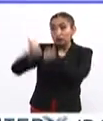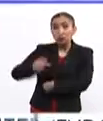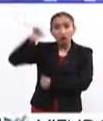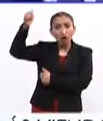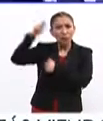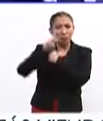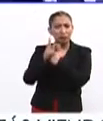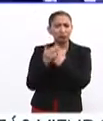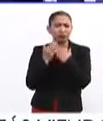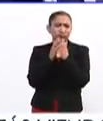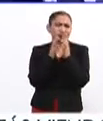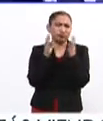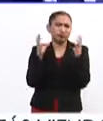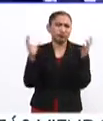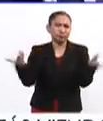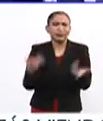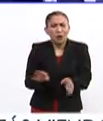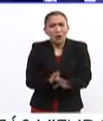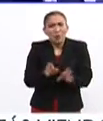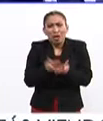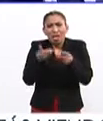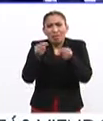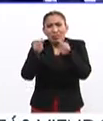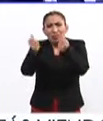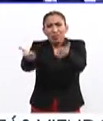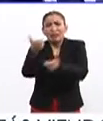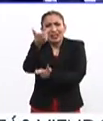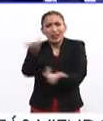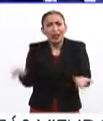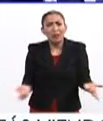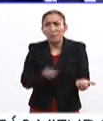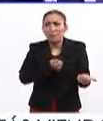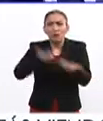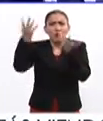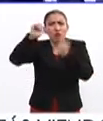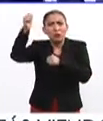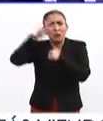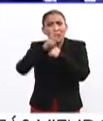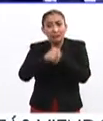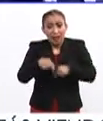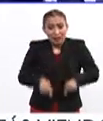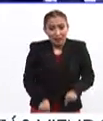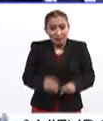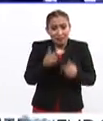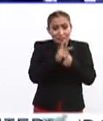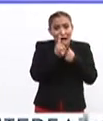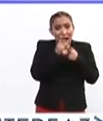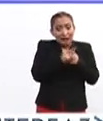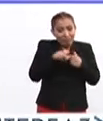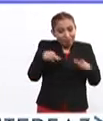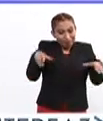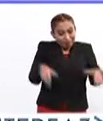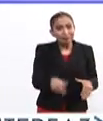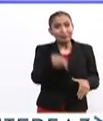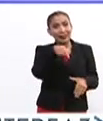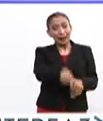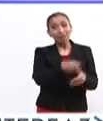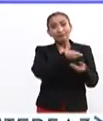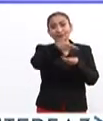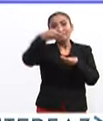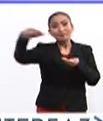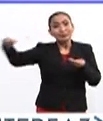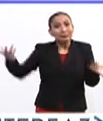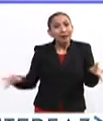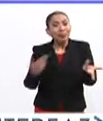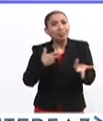Eso es una cantidad enorme de divisas que se nos van. Que se nos van. En un país que es el centro de origen y dispersión,